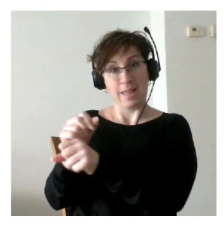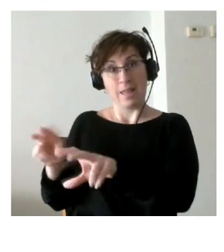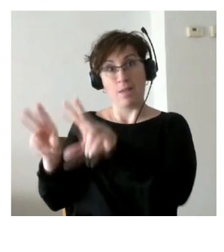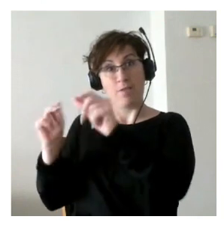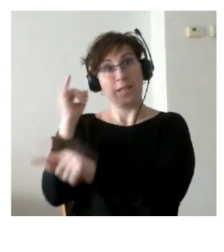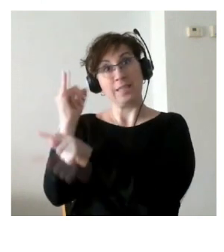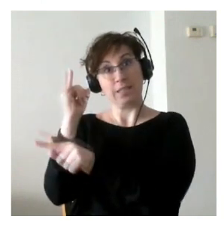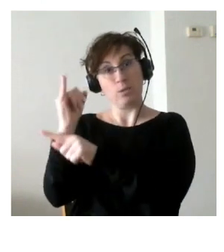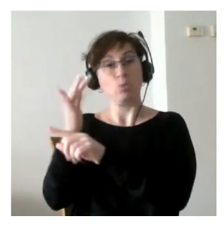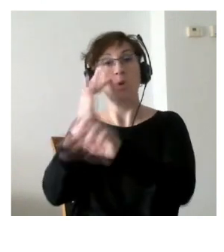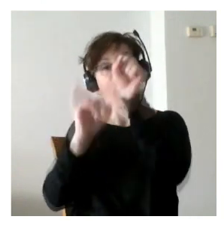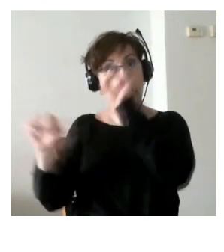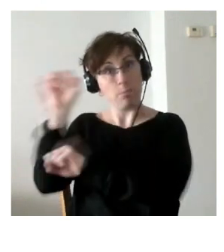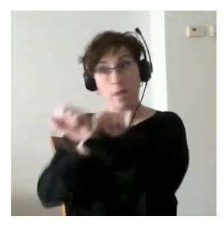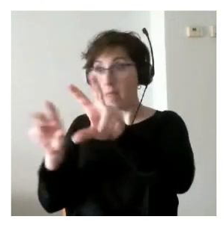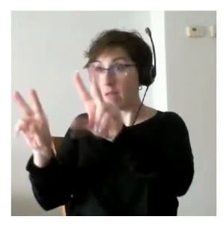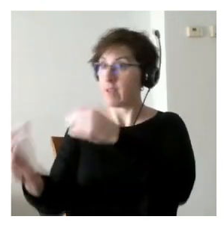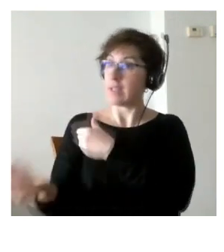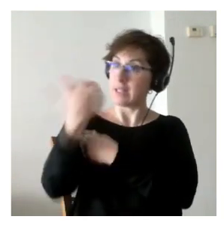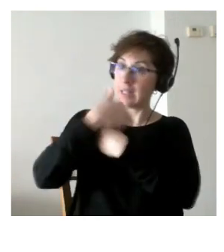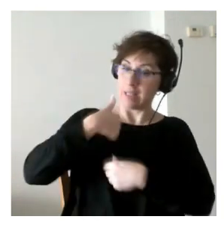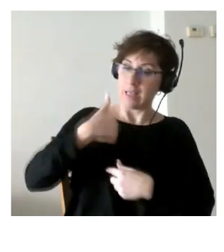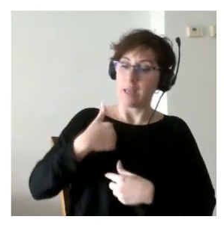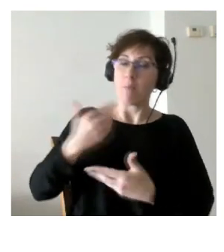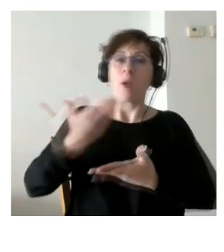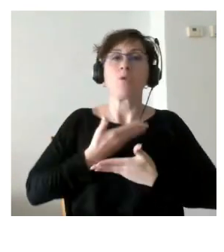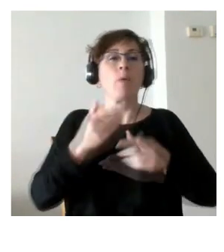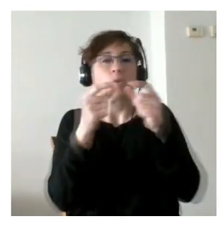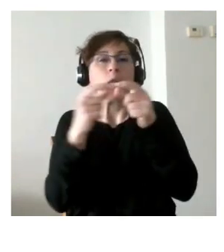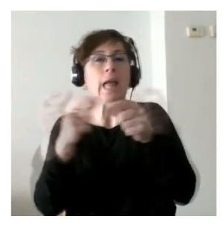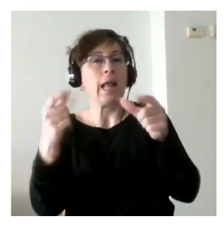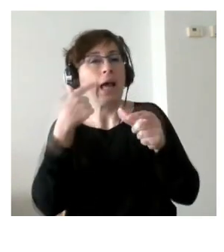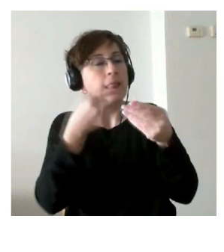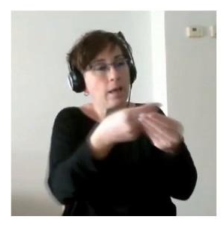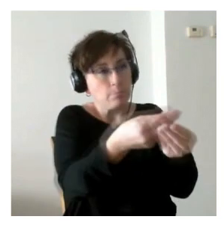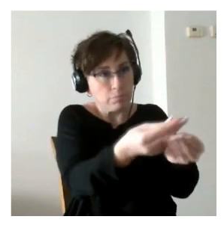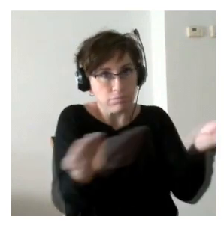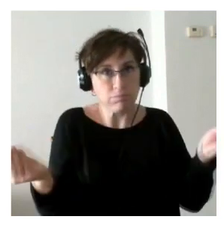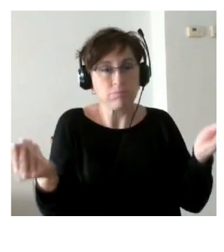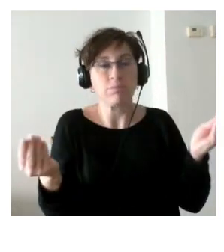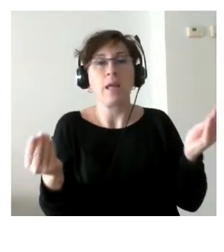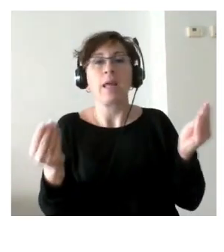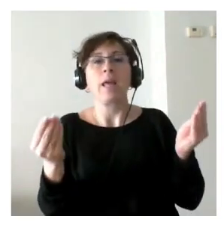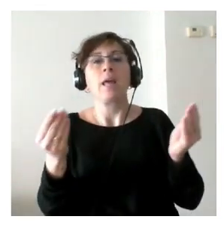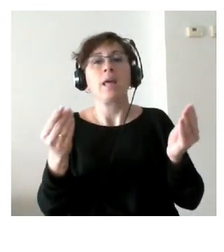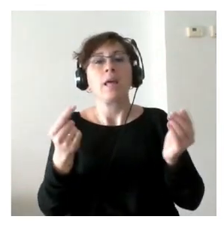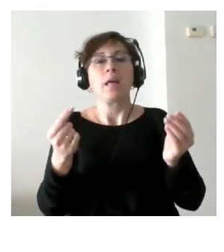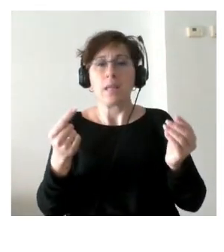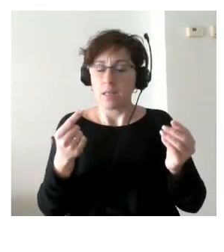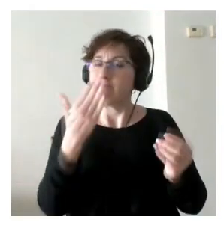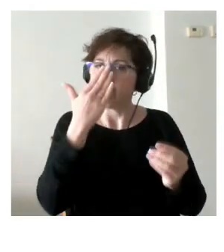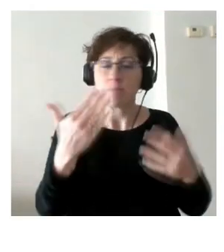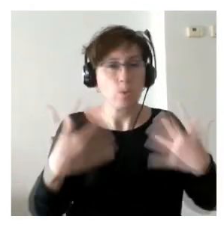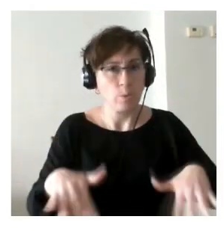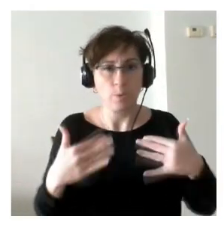en limpieza luego viene a mí a ayudarme pues a repartir tarjetas porque no está mucha gente y realmente estamos muy muy agradecidos